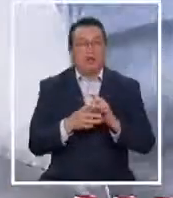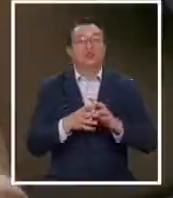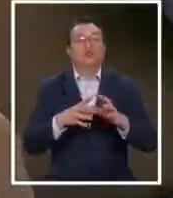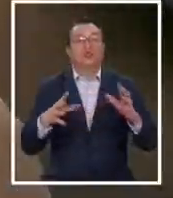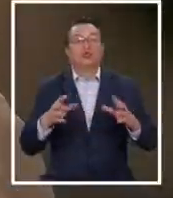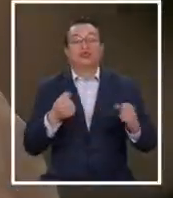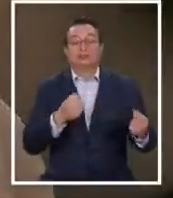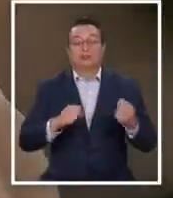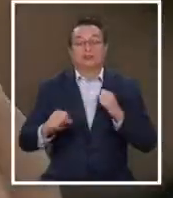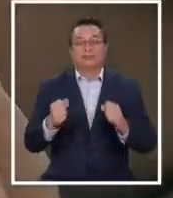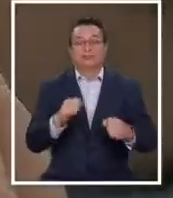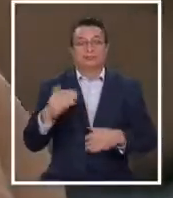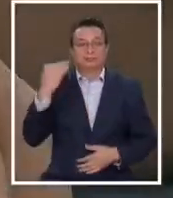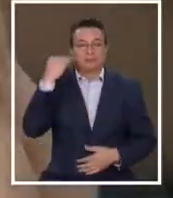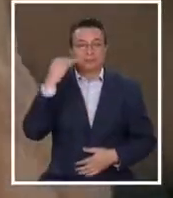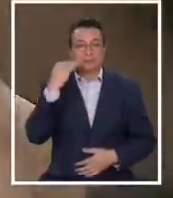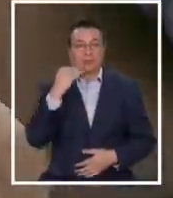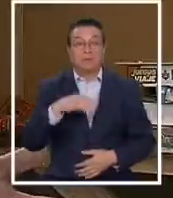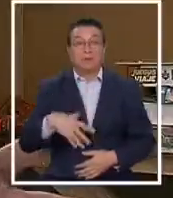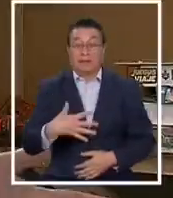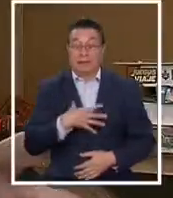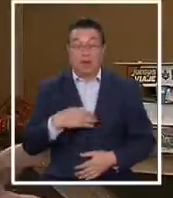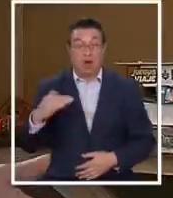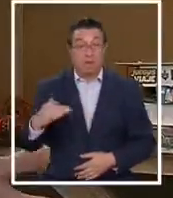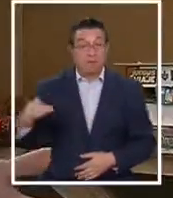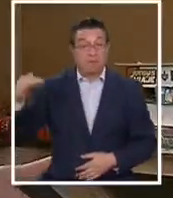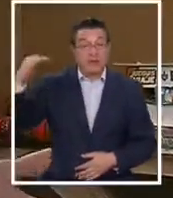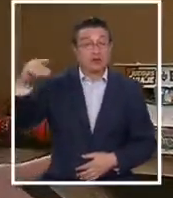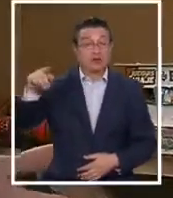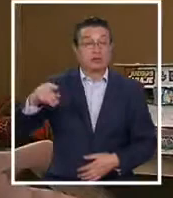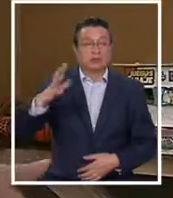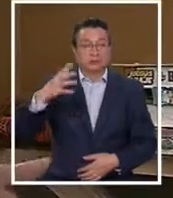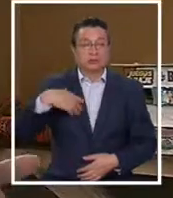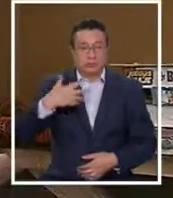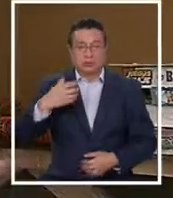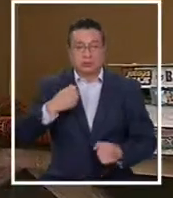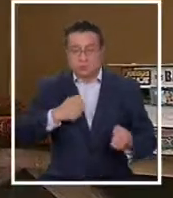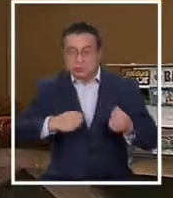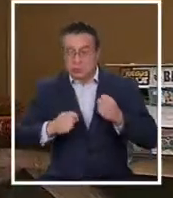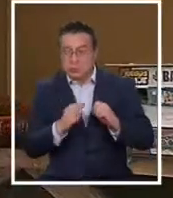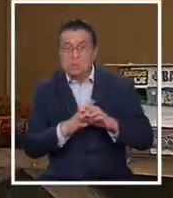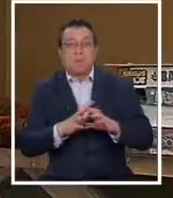comportamiento de sus hijos. Lucas, mi hijo mayor, empezó a mostrar cambios en su carácter.